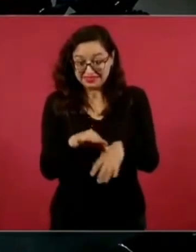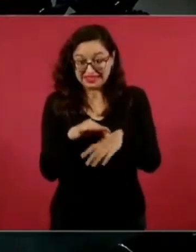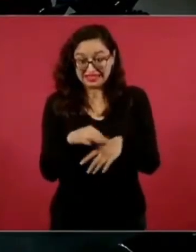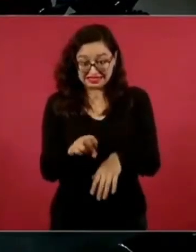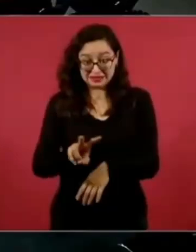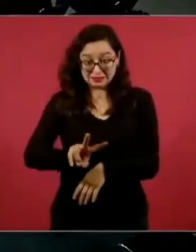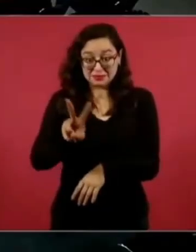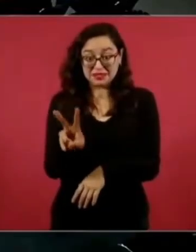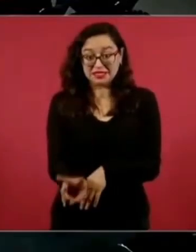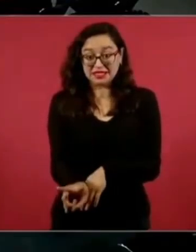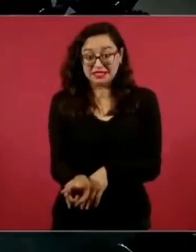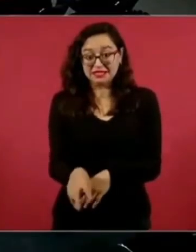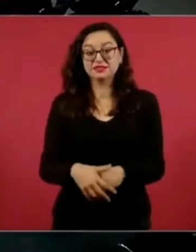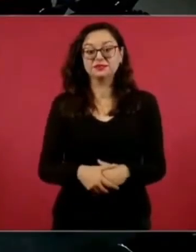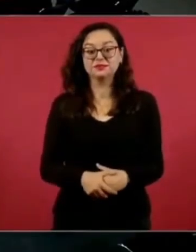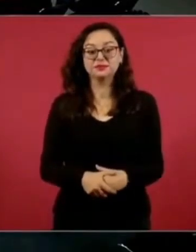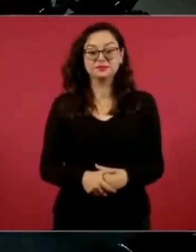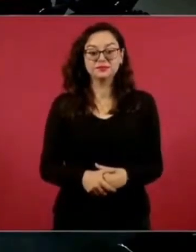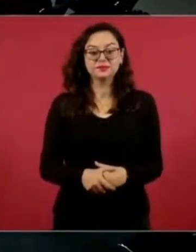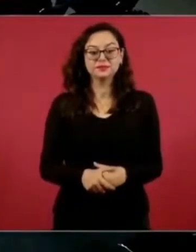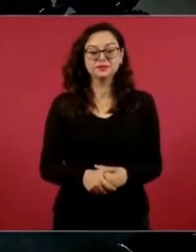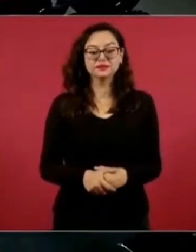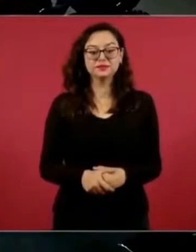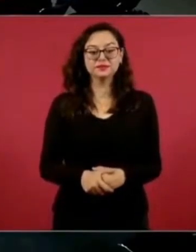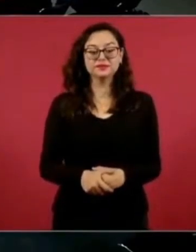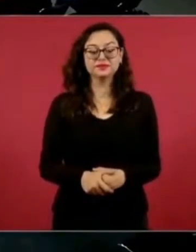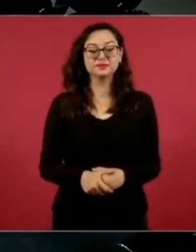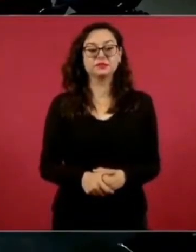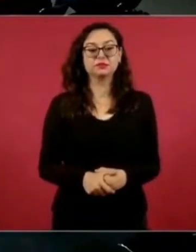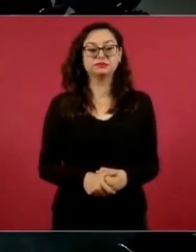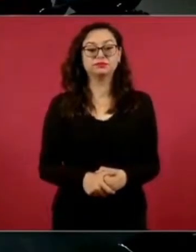¿De qué año es?